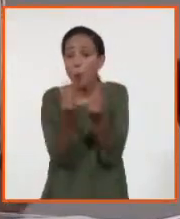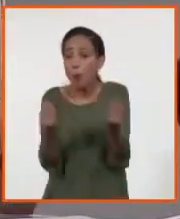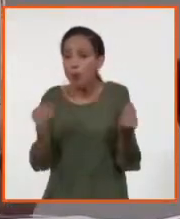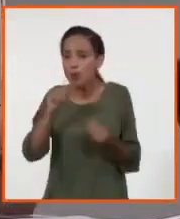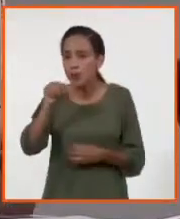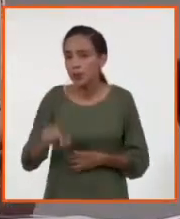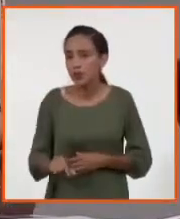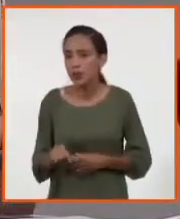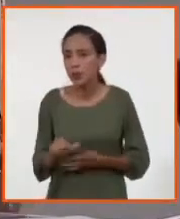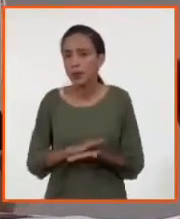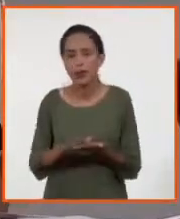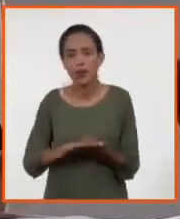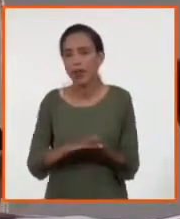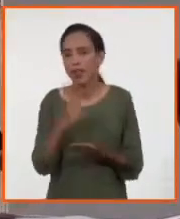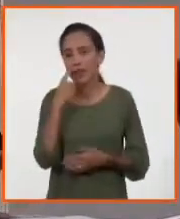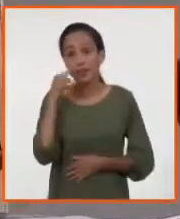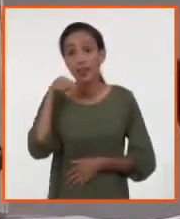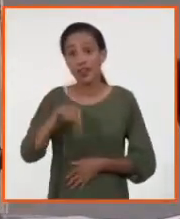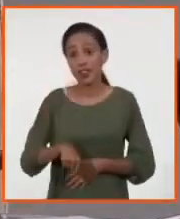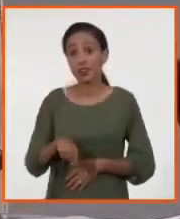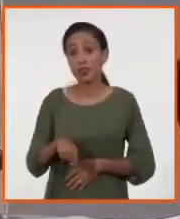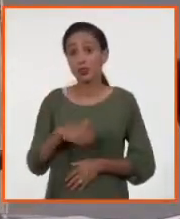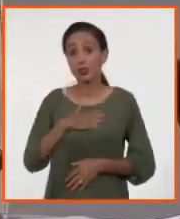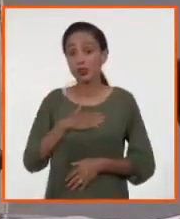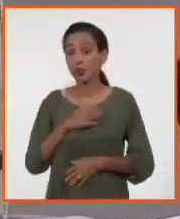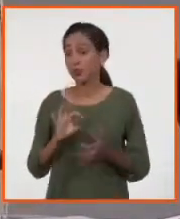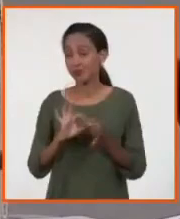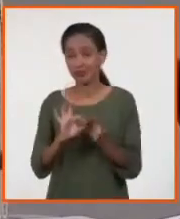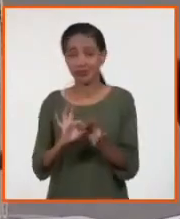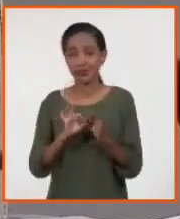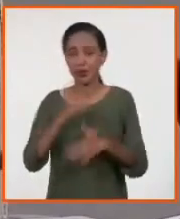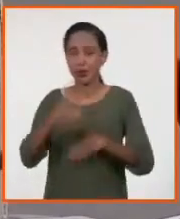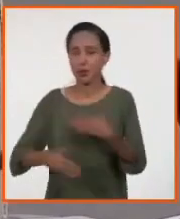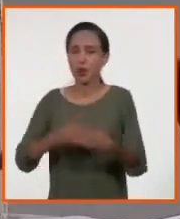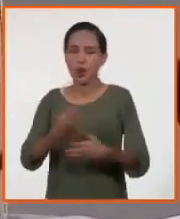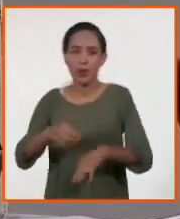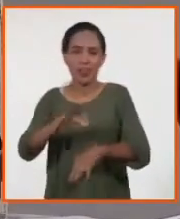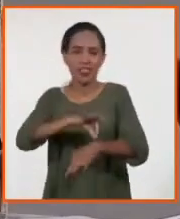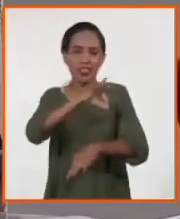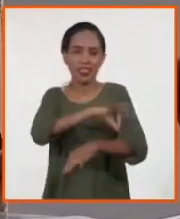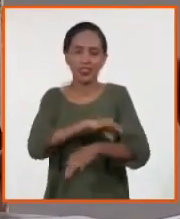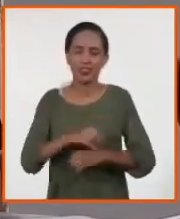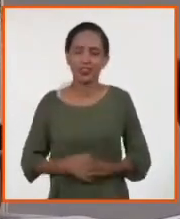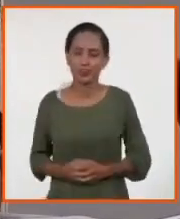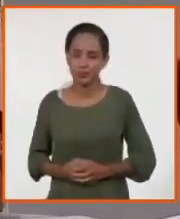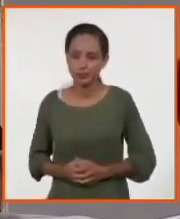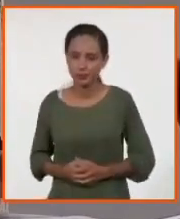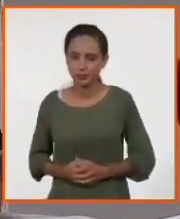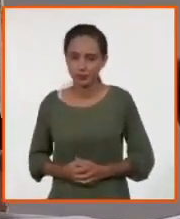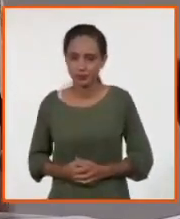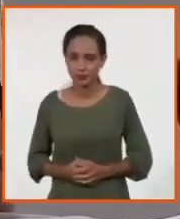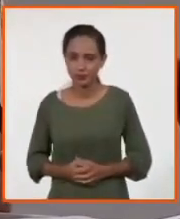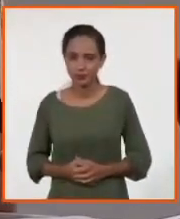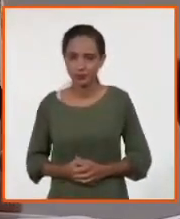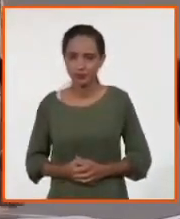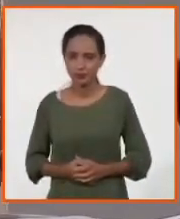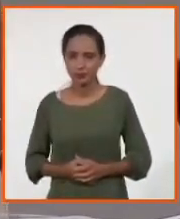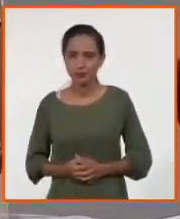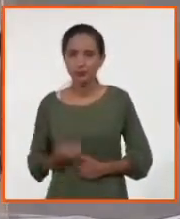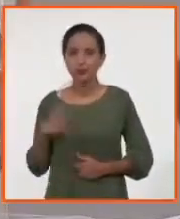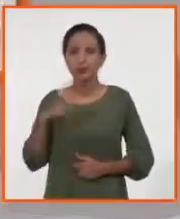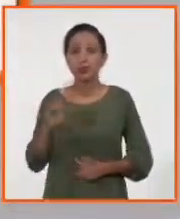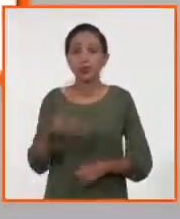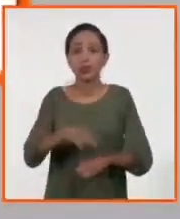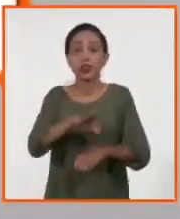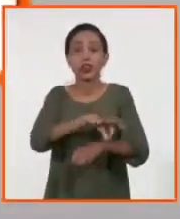pero nada que ver. Pero hoy nuestro gran problema es dengue. Entonces, bueno, pero hablaba de dengue, de